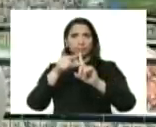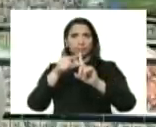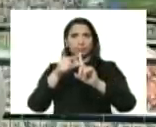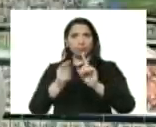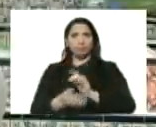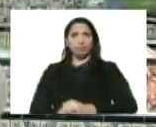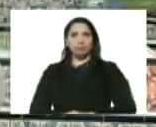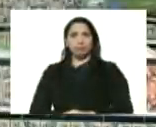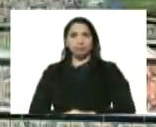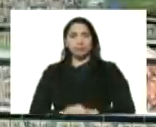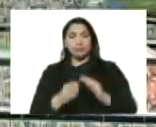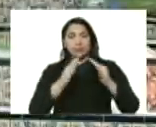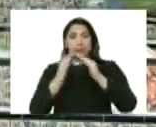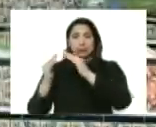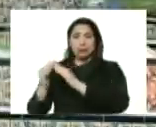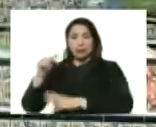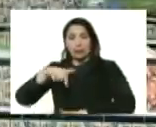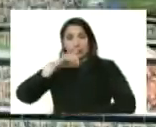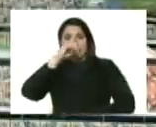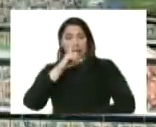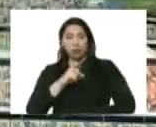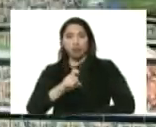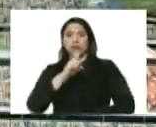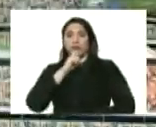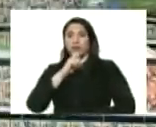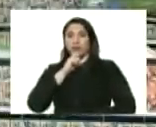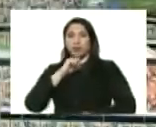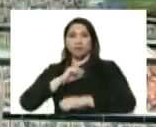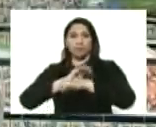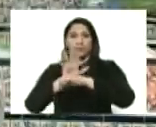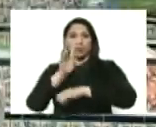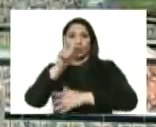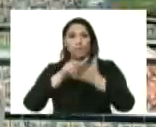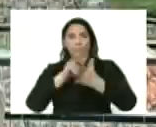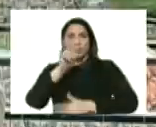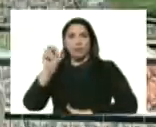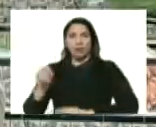de viviendas para este año tan difícil del coronavirus 2020